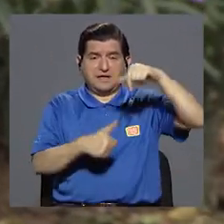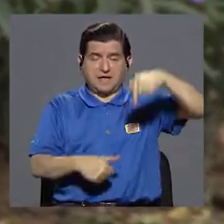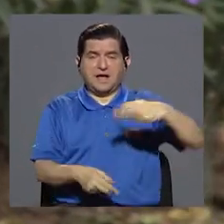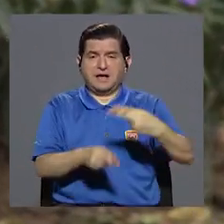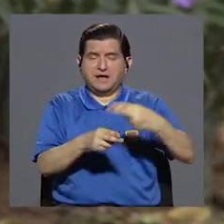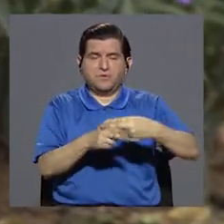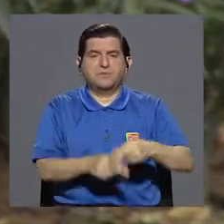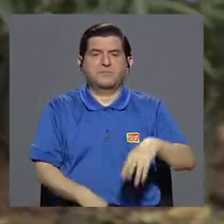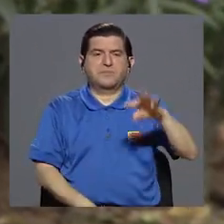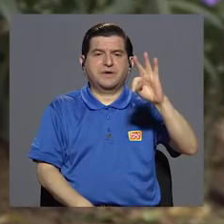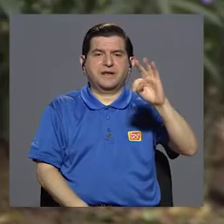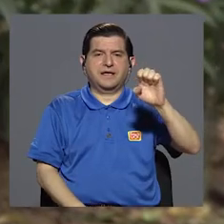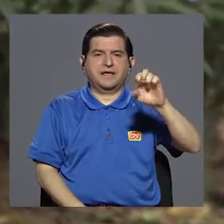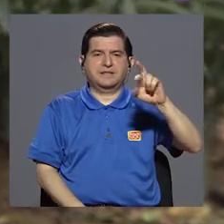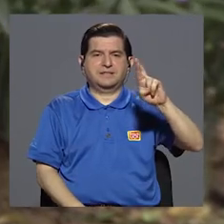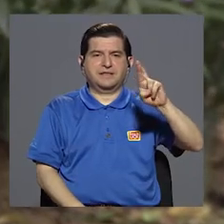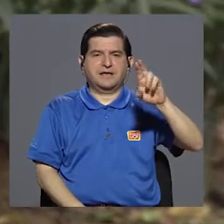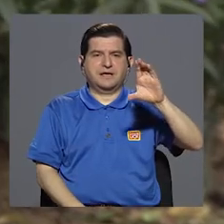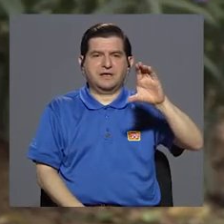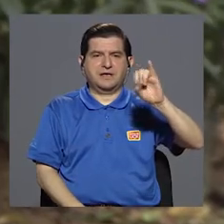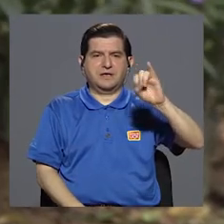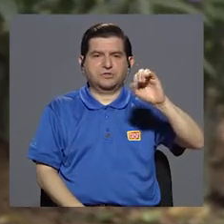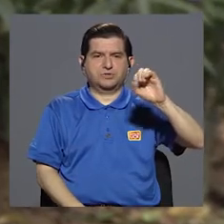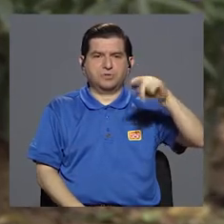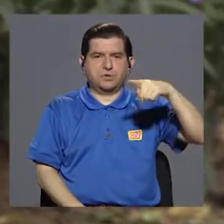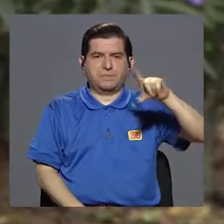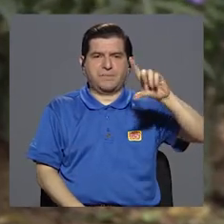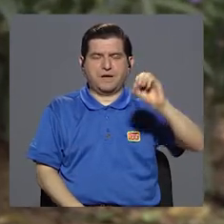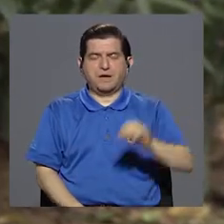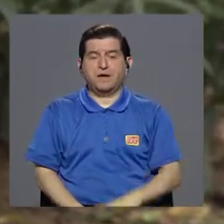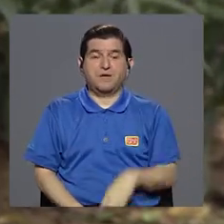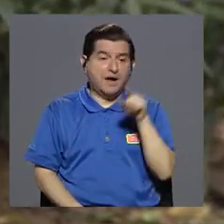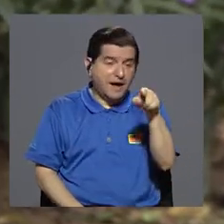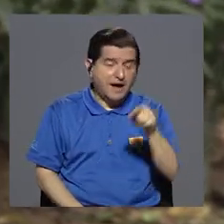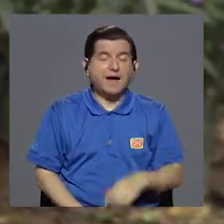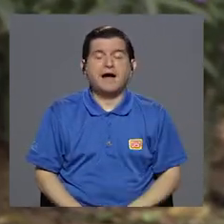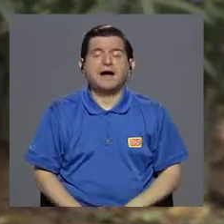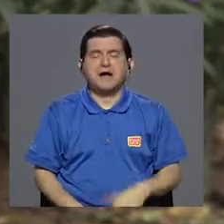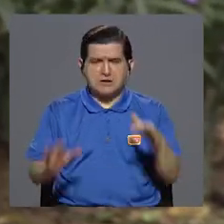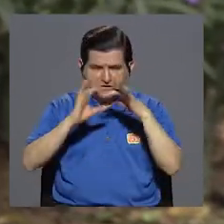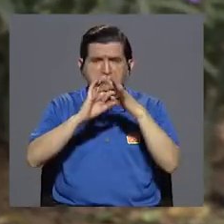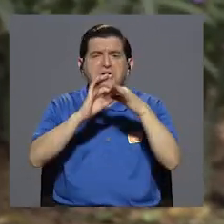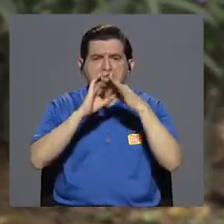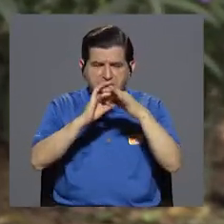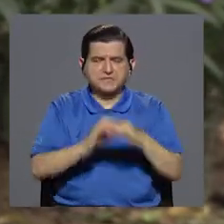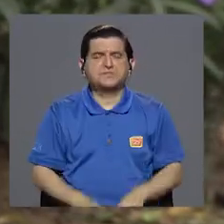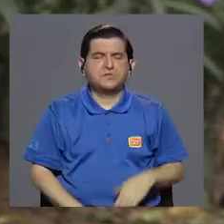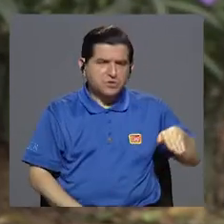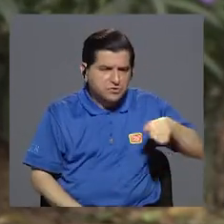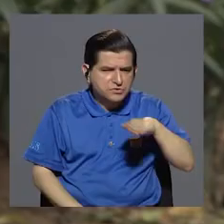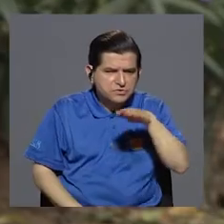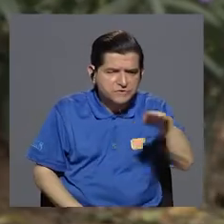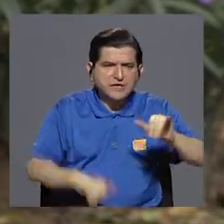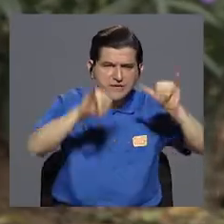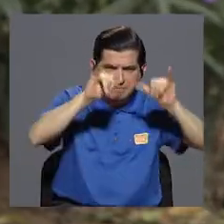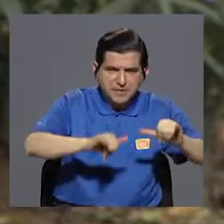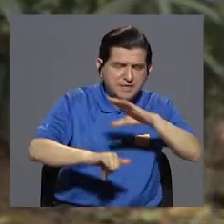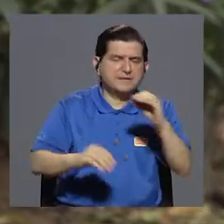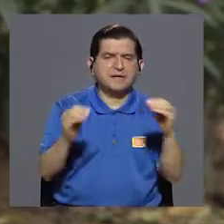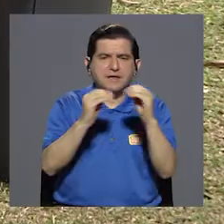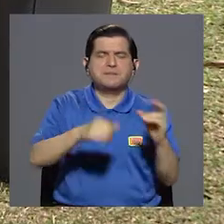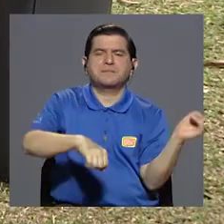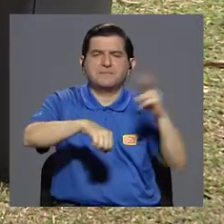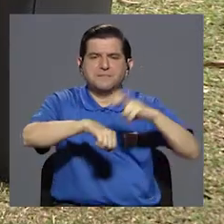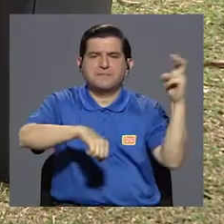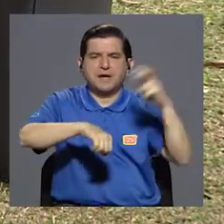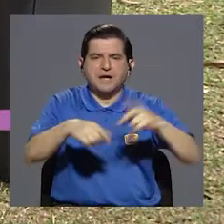Costa Rica. Entonces, hay como una coincidencia muy clara entre la distribución de la terciopelo y las zonas donde hay mayor cantidad de mordeduras de